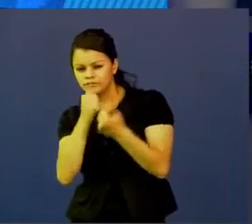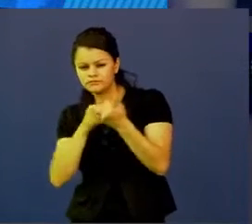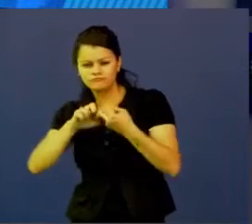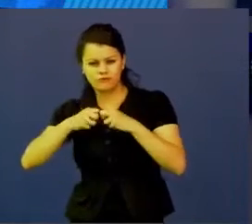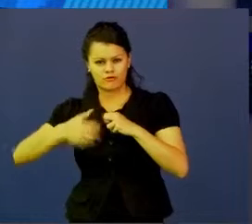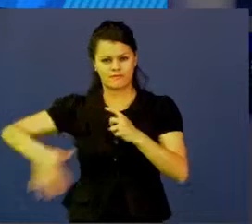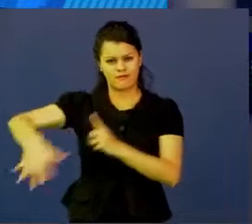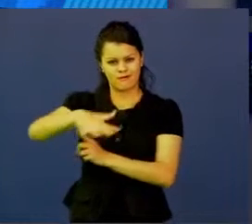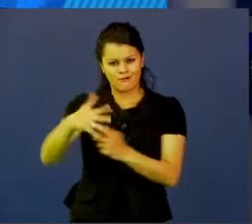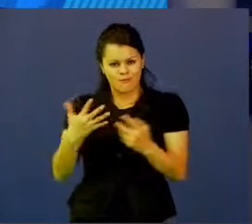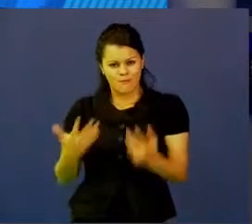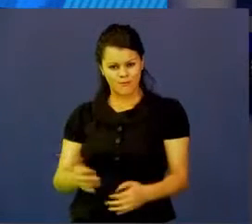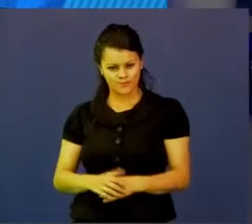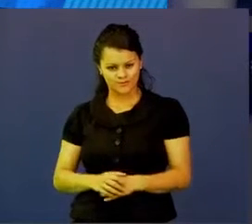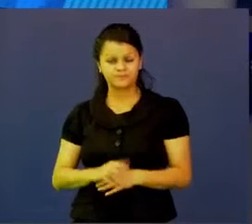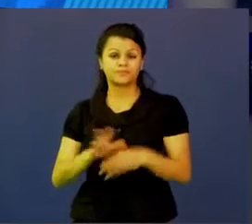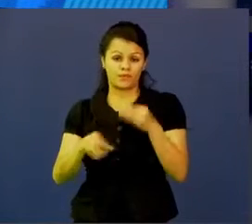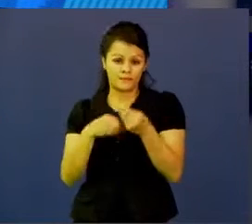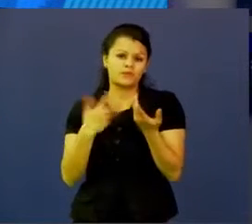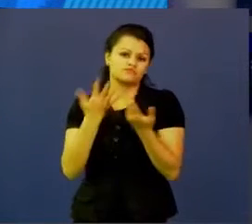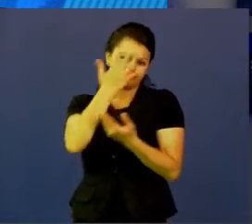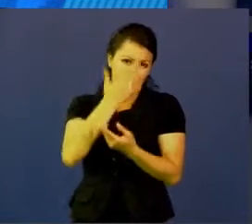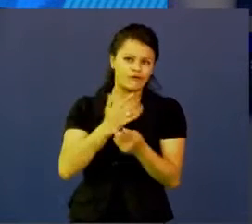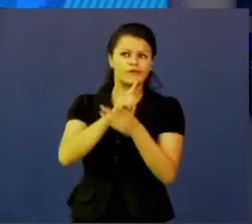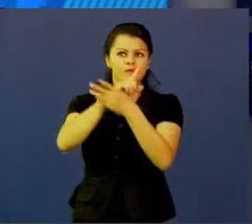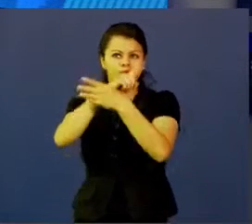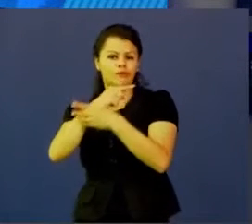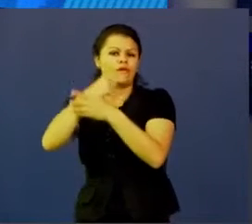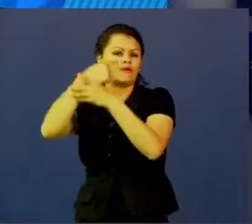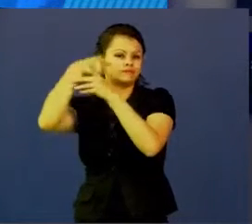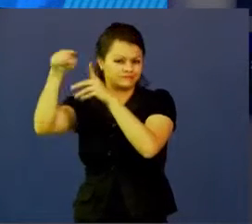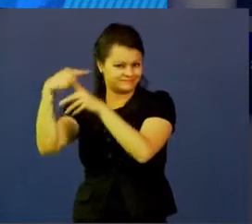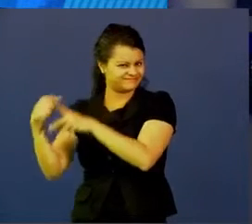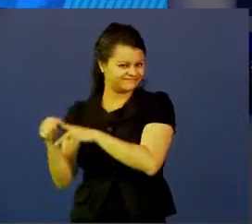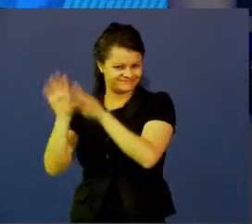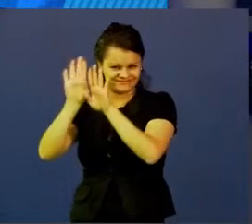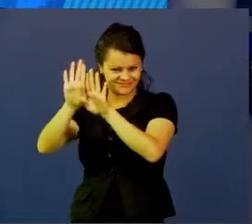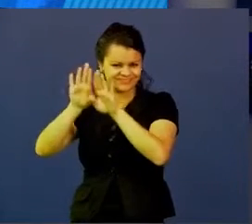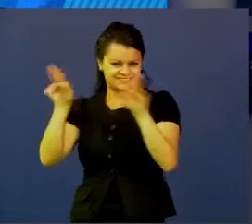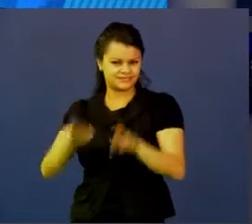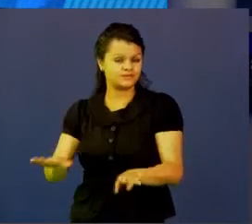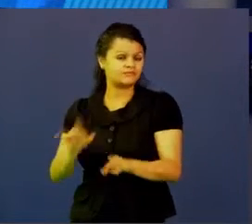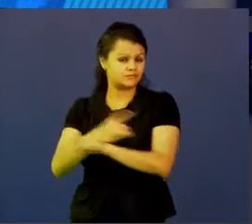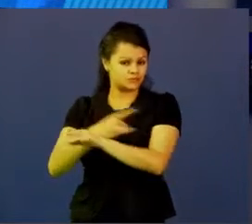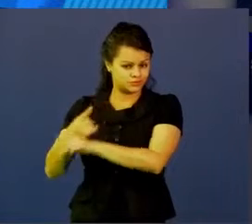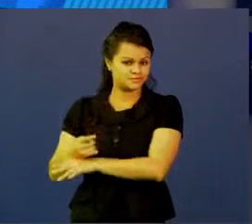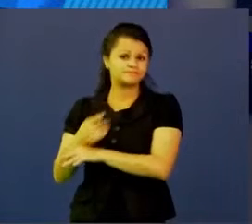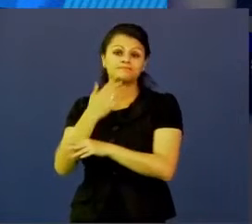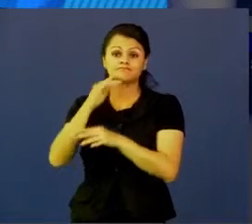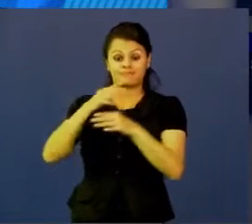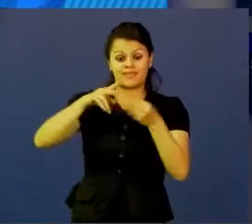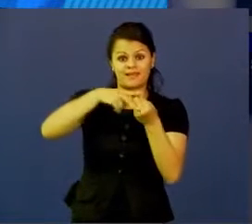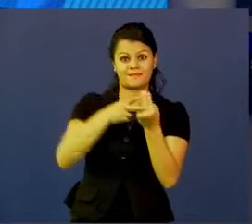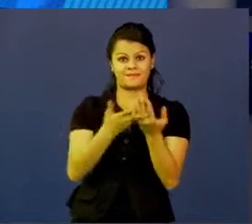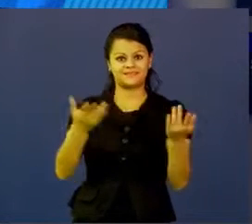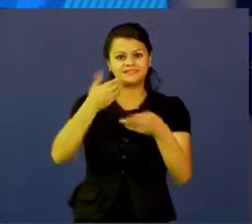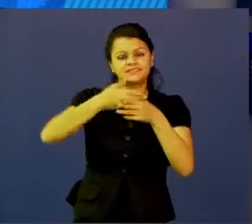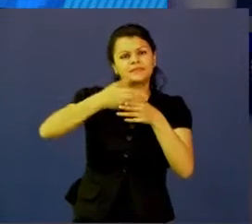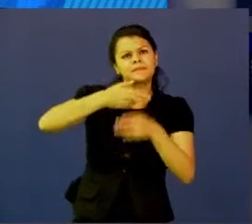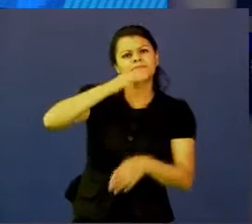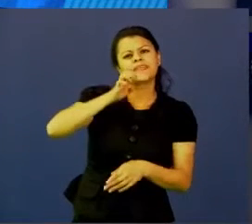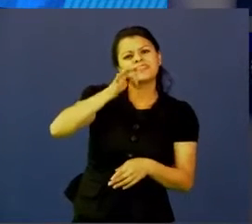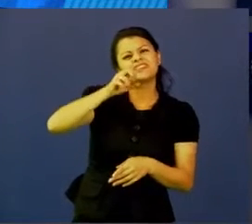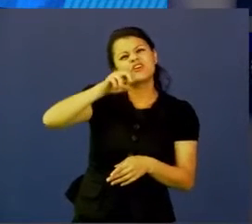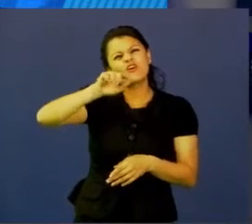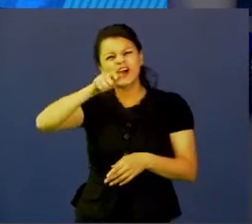contexto. También usamos las redes sociales, entonces tenemos unas herramientas que llamamos que es explorar las